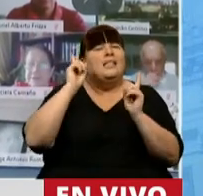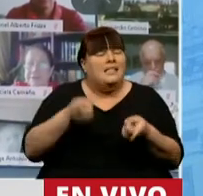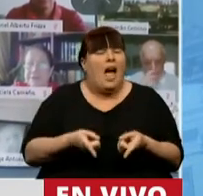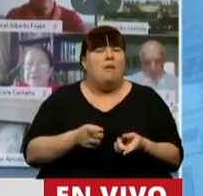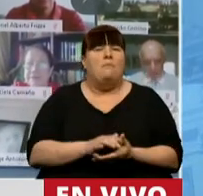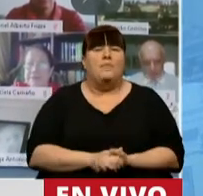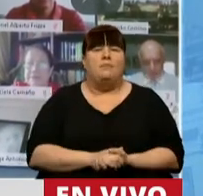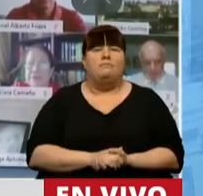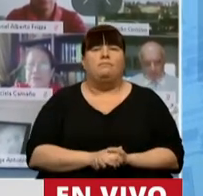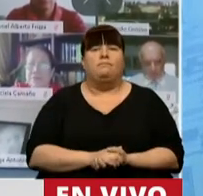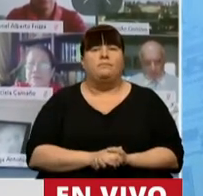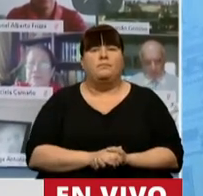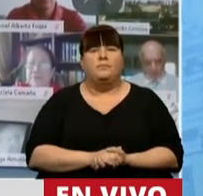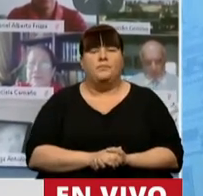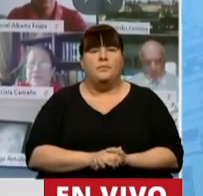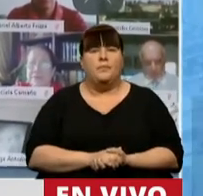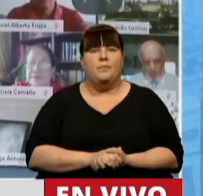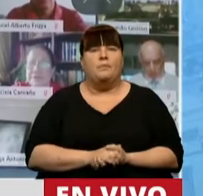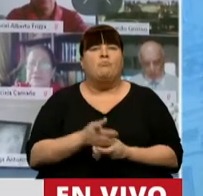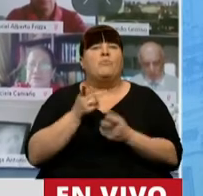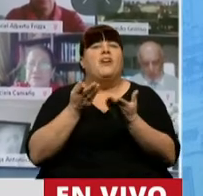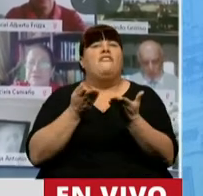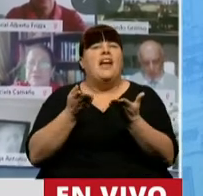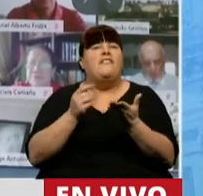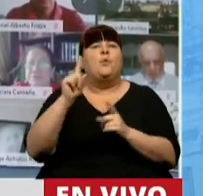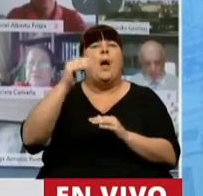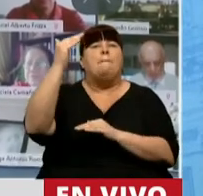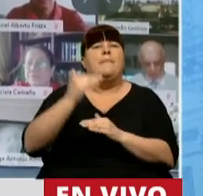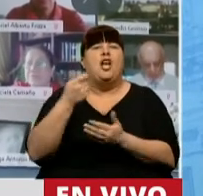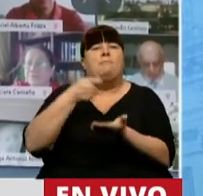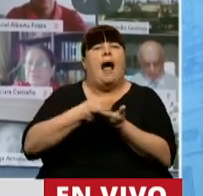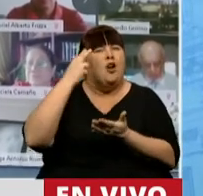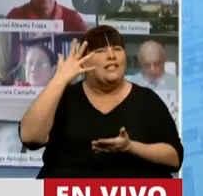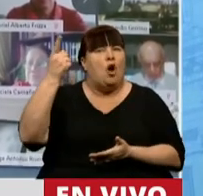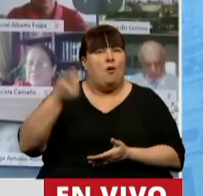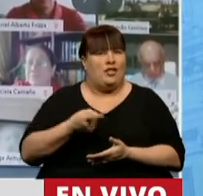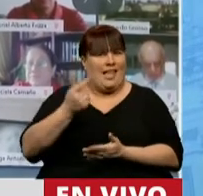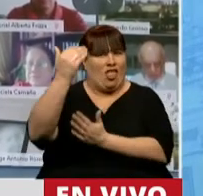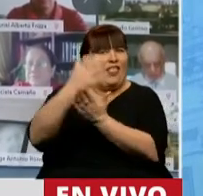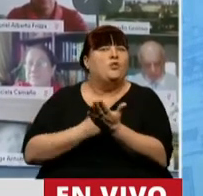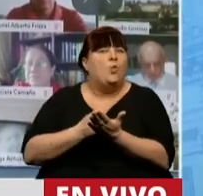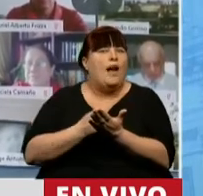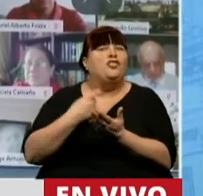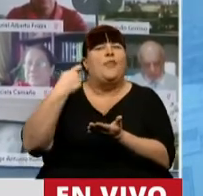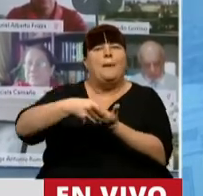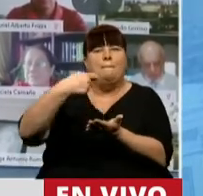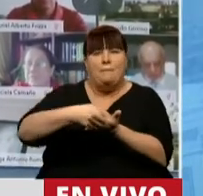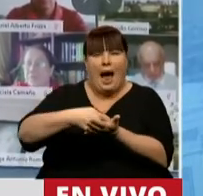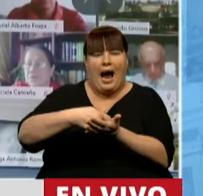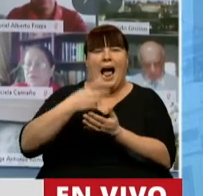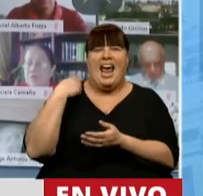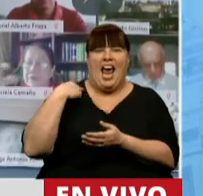hasta un beneficio de reducción del pago del 95% de contribuciones